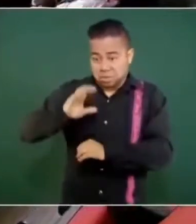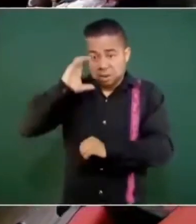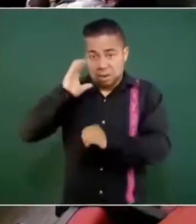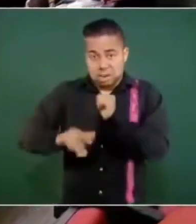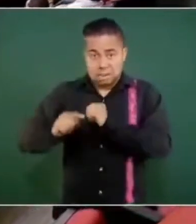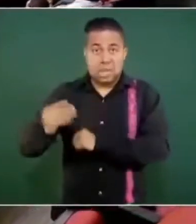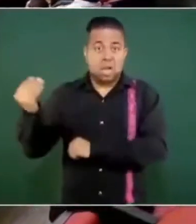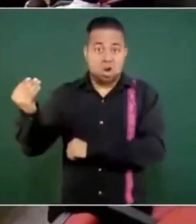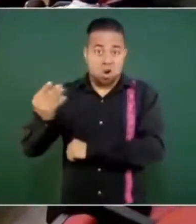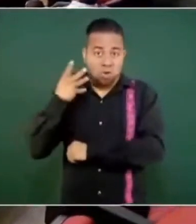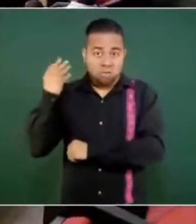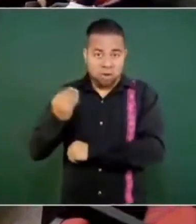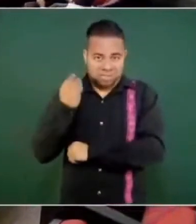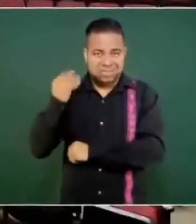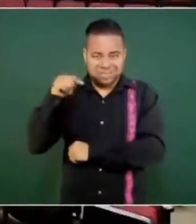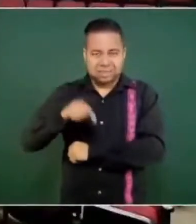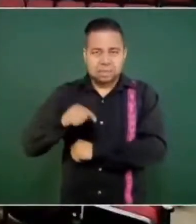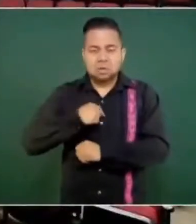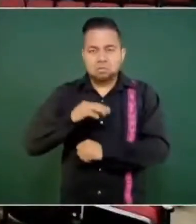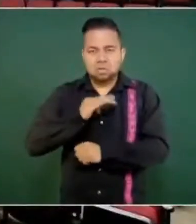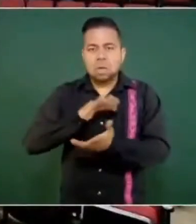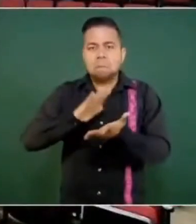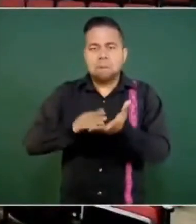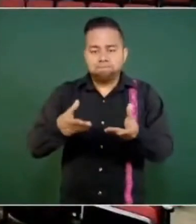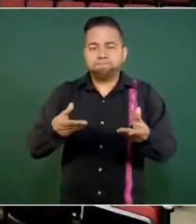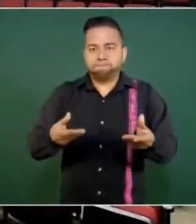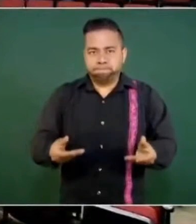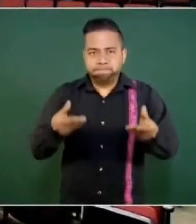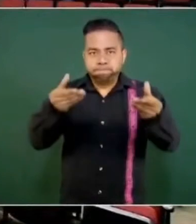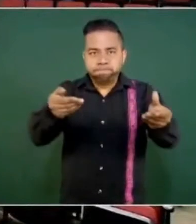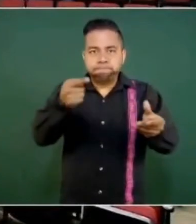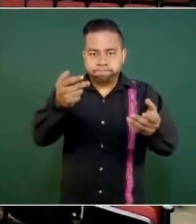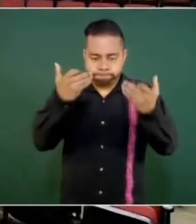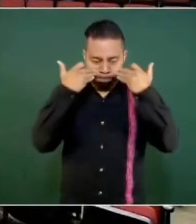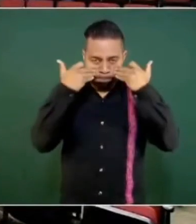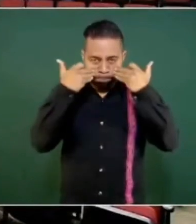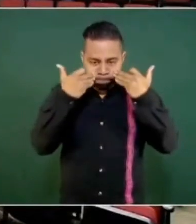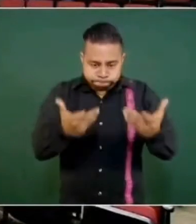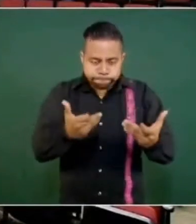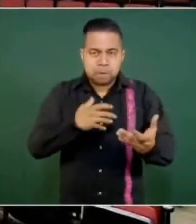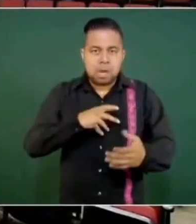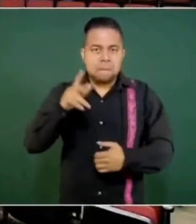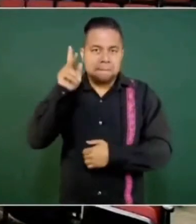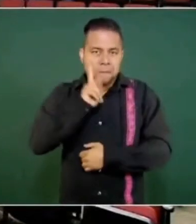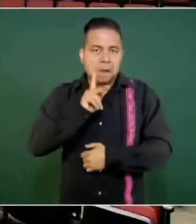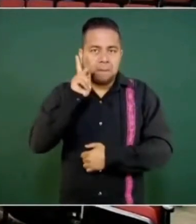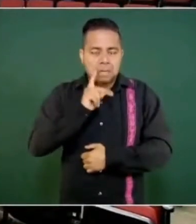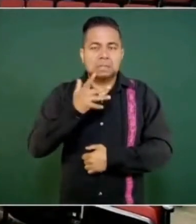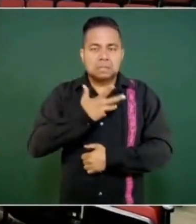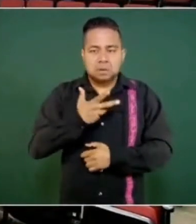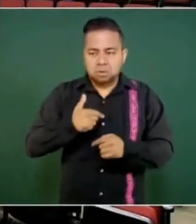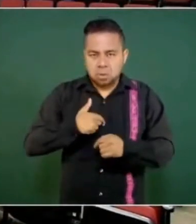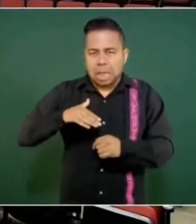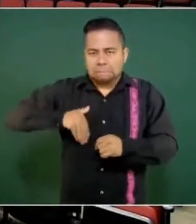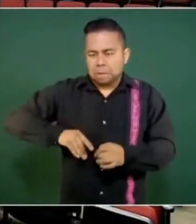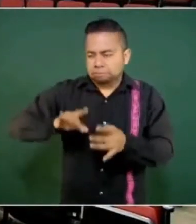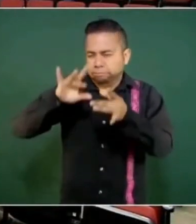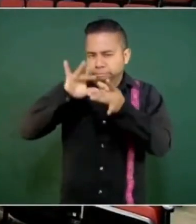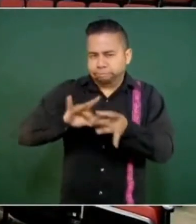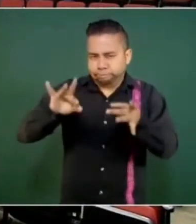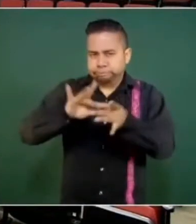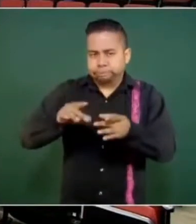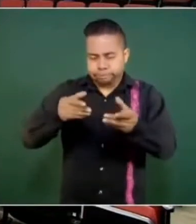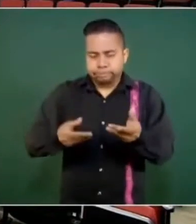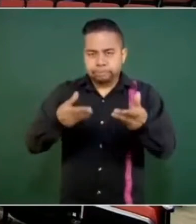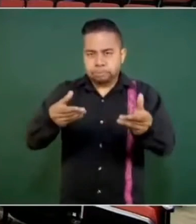la conferencia mañanera y pues así puede usted tener más antecedentes de lo que le acabo yo de informar.